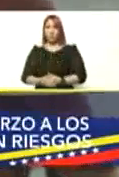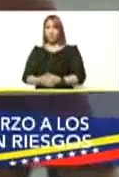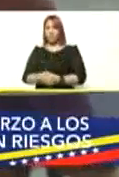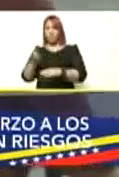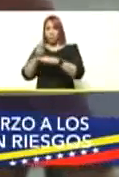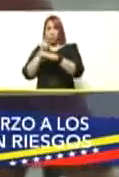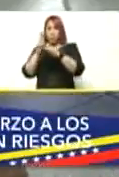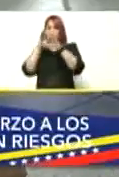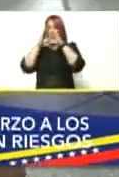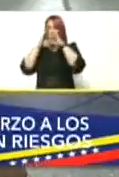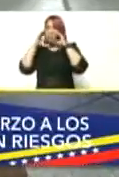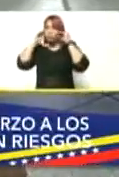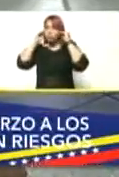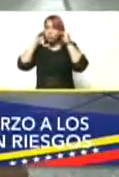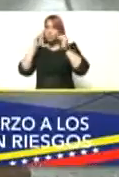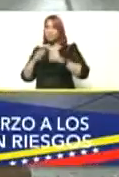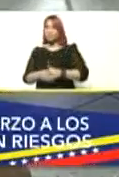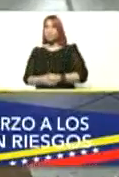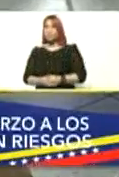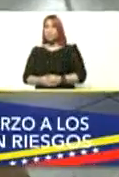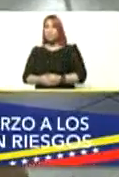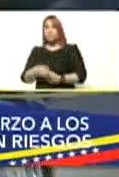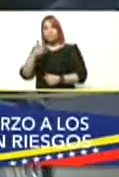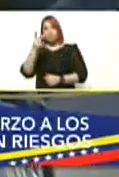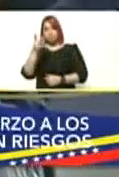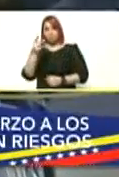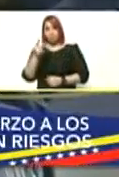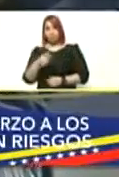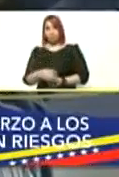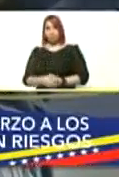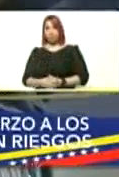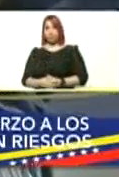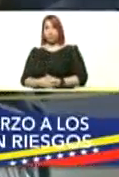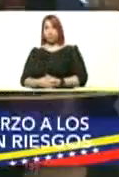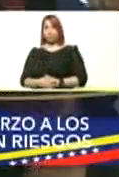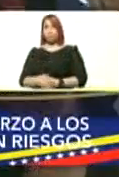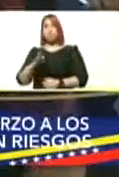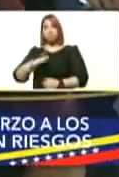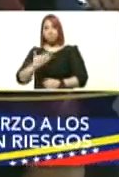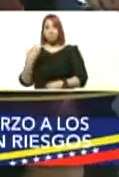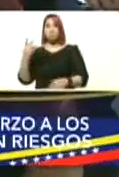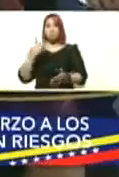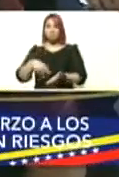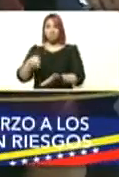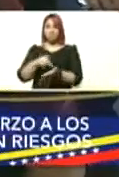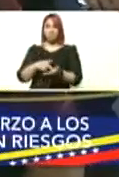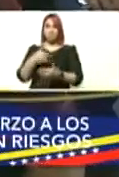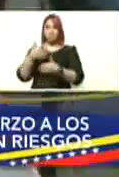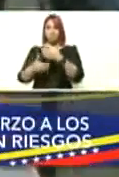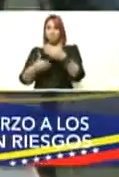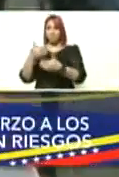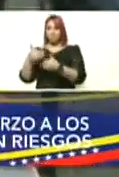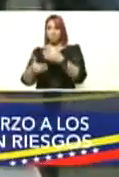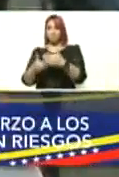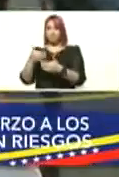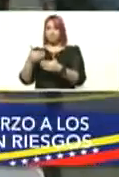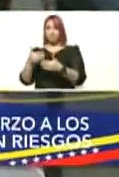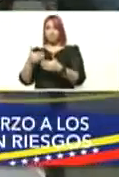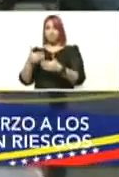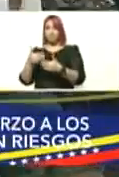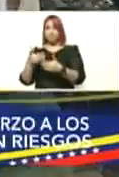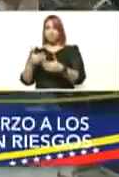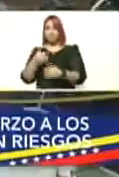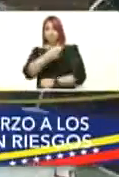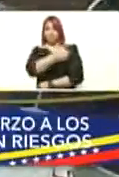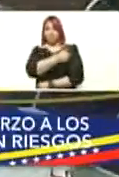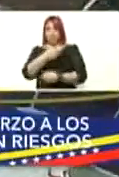correcto del tapabocas pero segundo poder participar en lo que son estos procesos de vacunación que usted